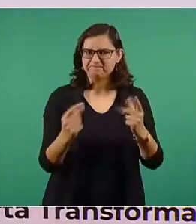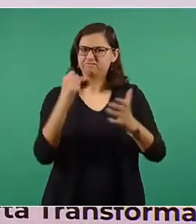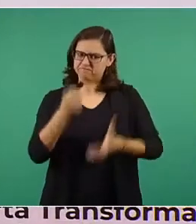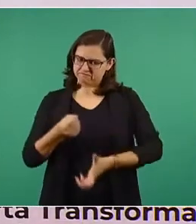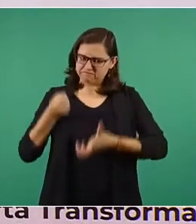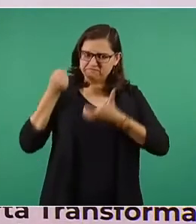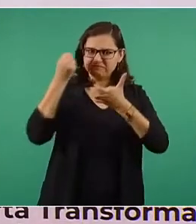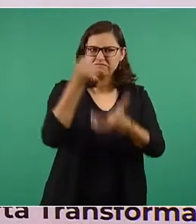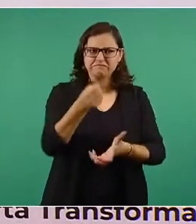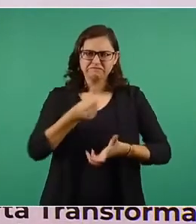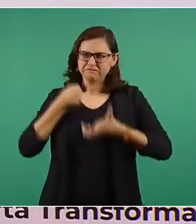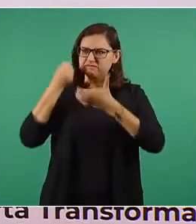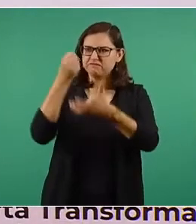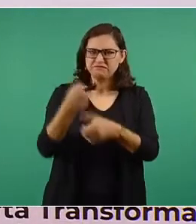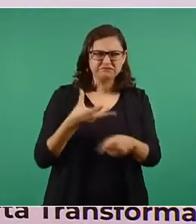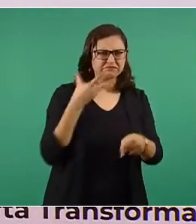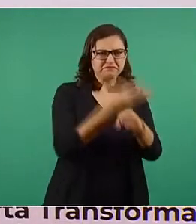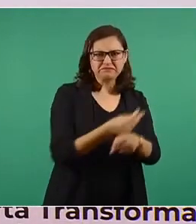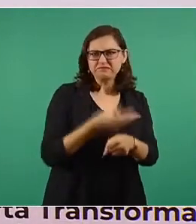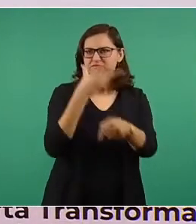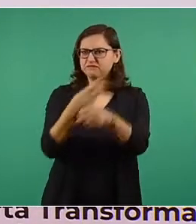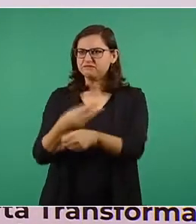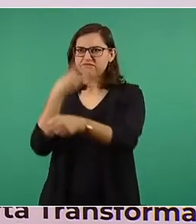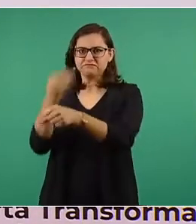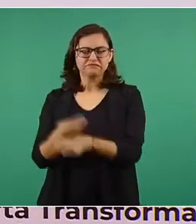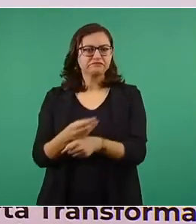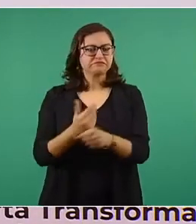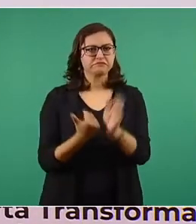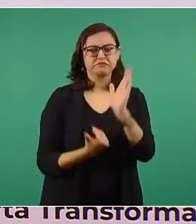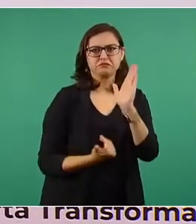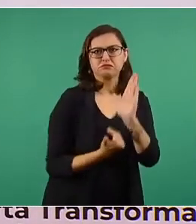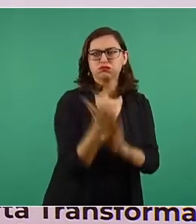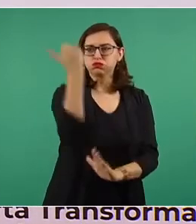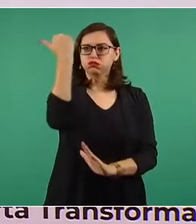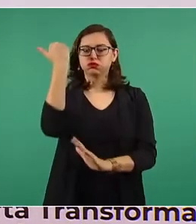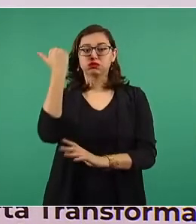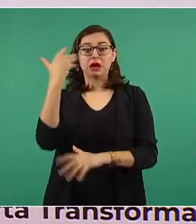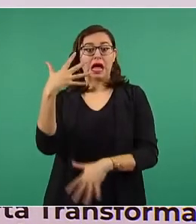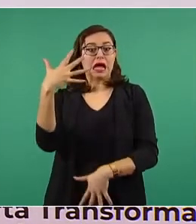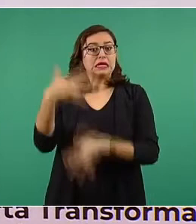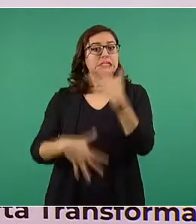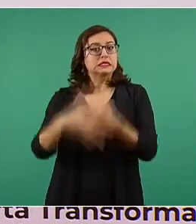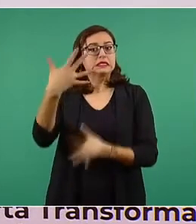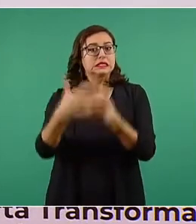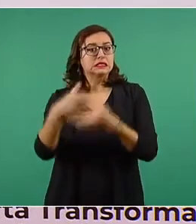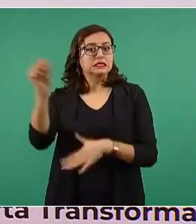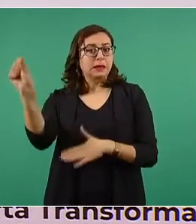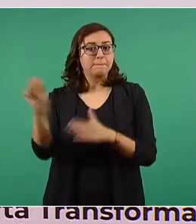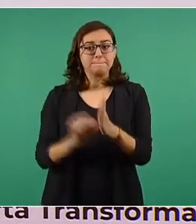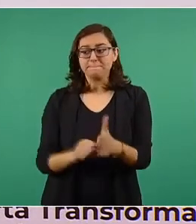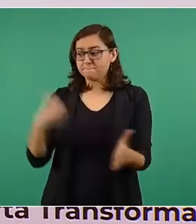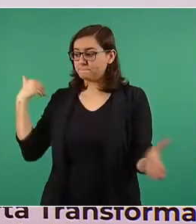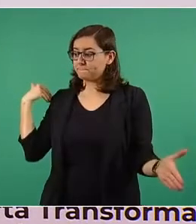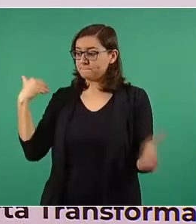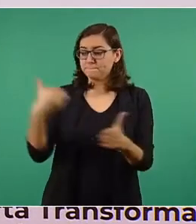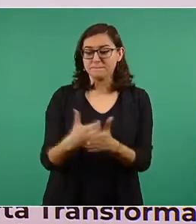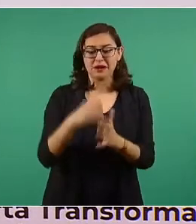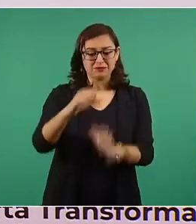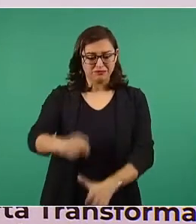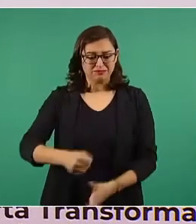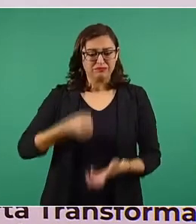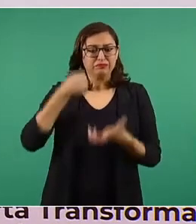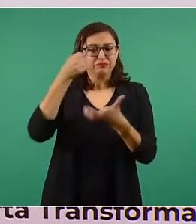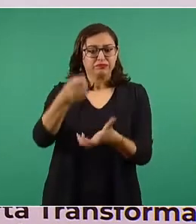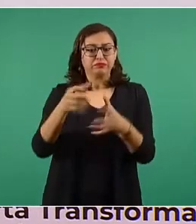de la pandemia. En 15 meses el presupuesto de salud se ha incrementado